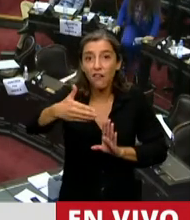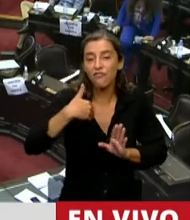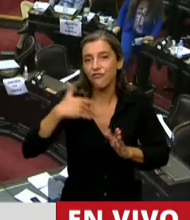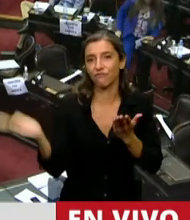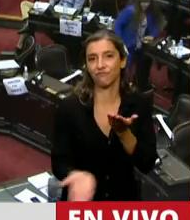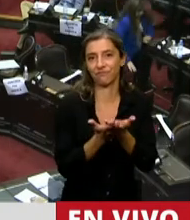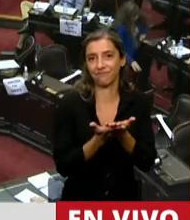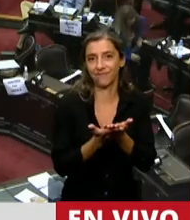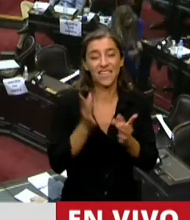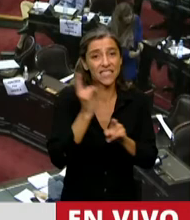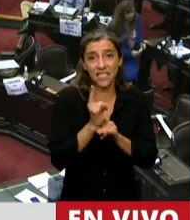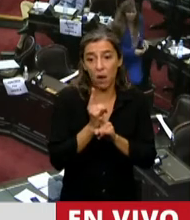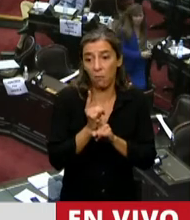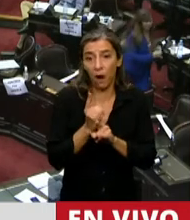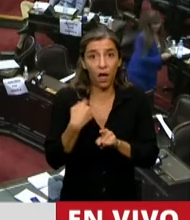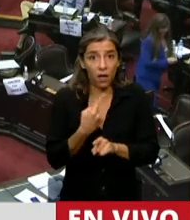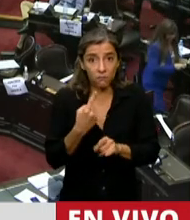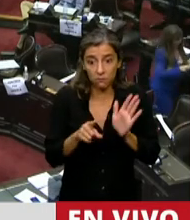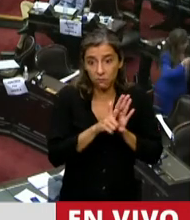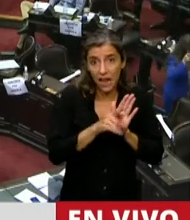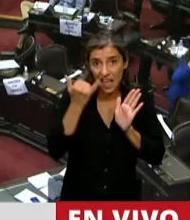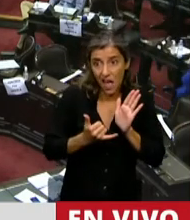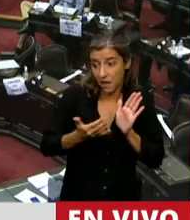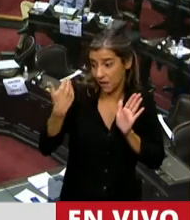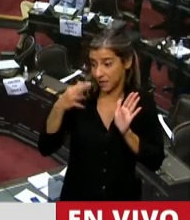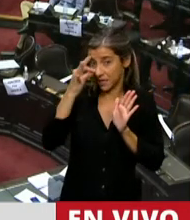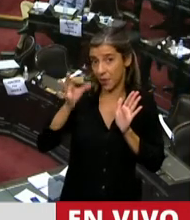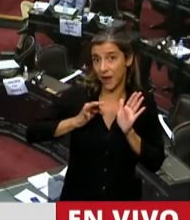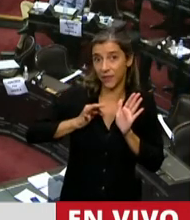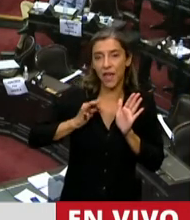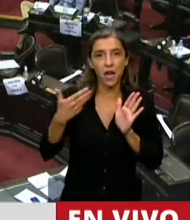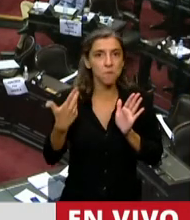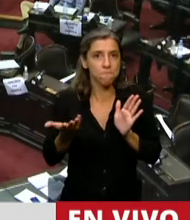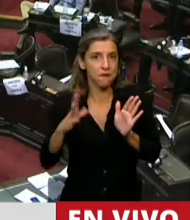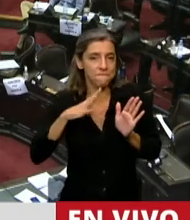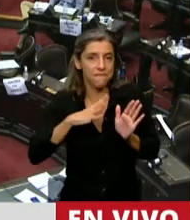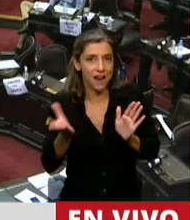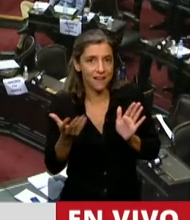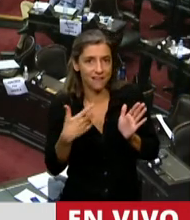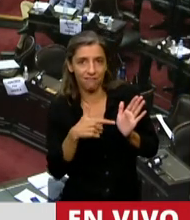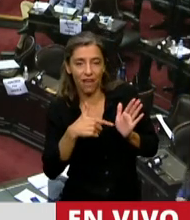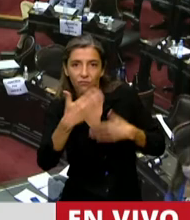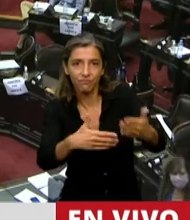alguna razón, hace 20 años que tenemos una ley y este dispositivo que es virtuoso no lo hemos podido potenciar.